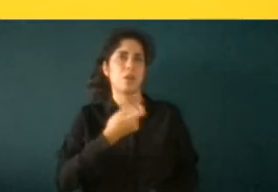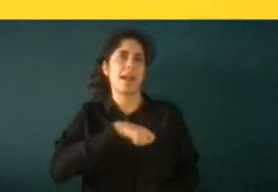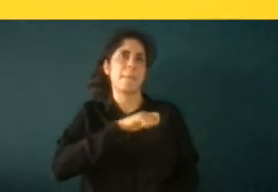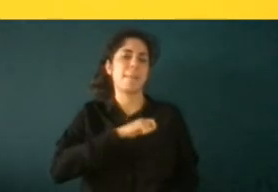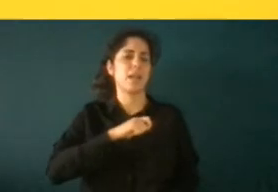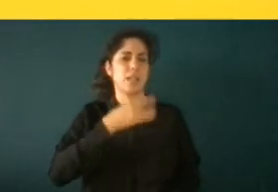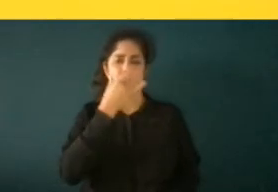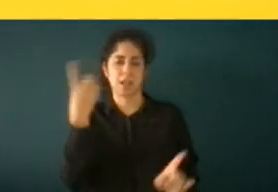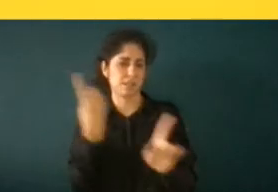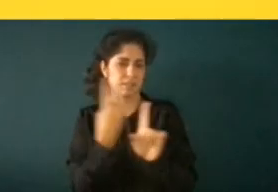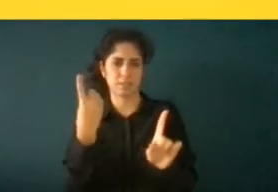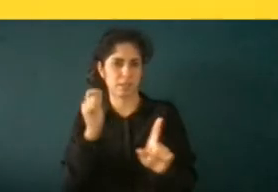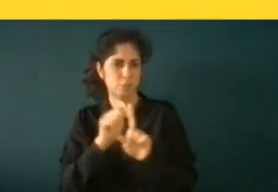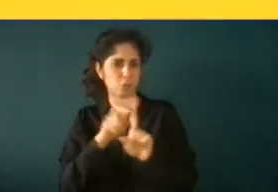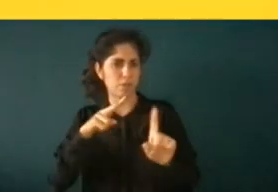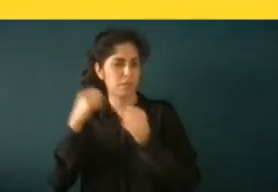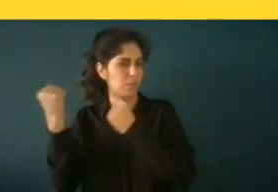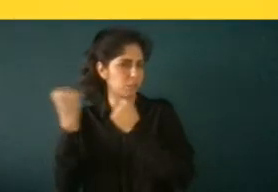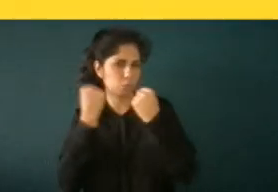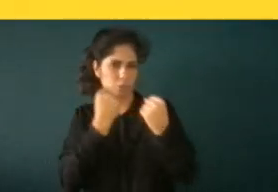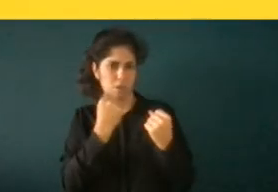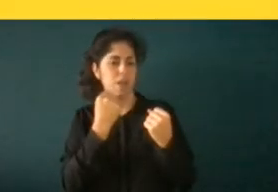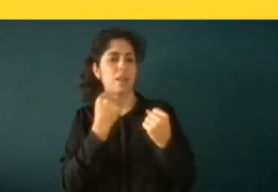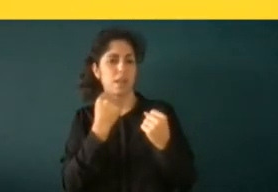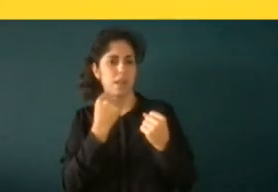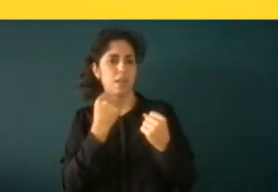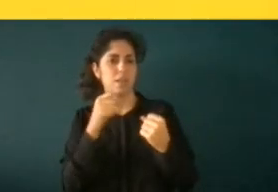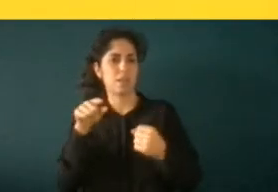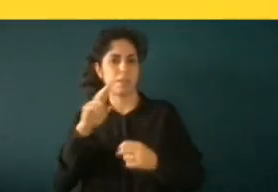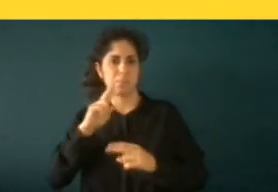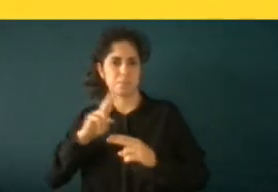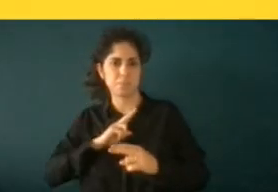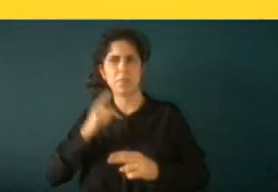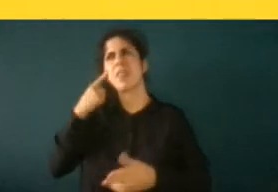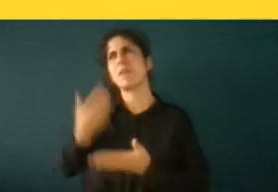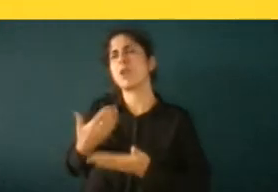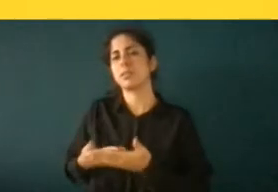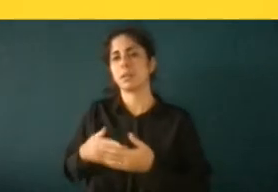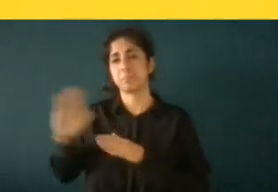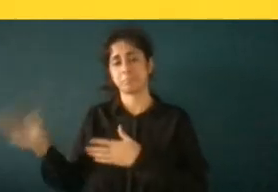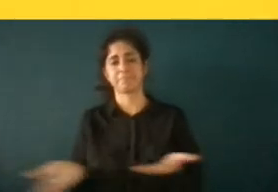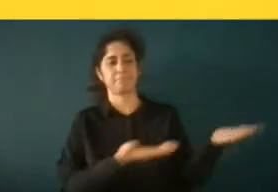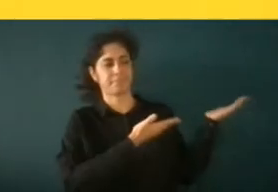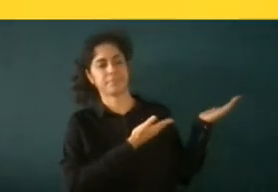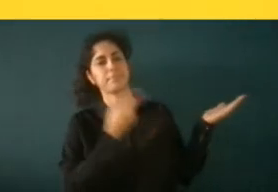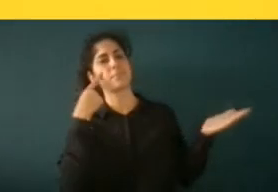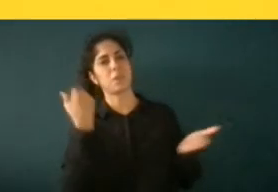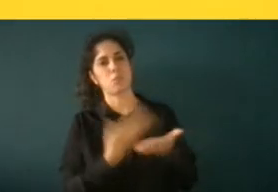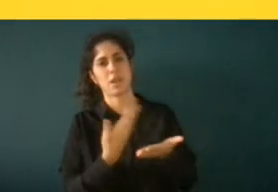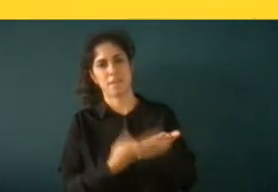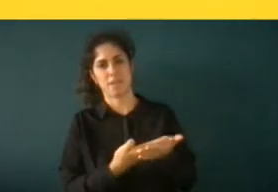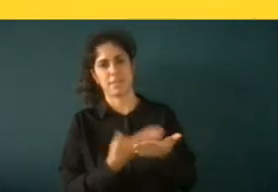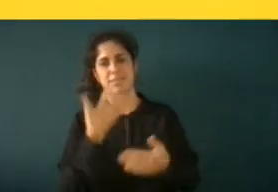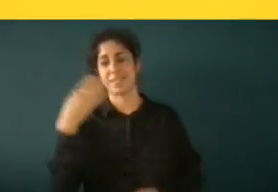institucionalmente institucionalmente hablando a mí siempre me dicen demuéstralo pues aquí está la prueba la próxima vez que alguien me lo diga le